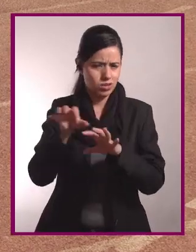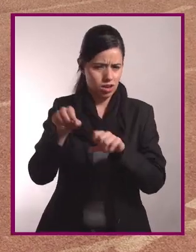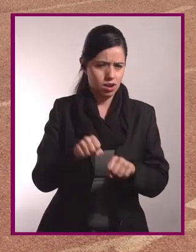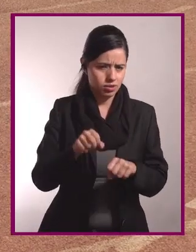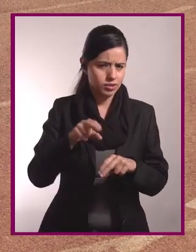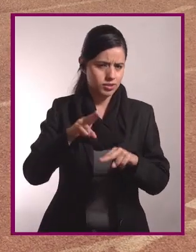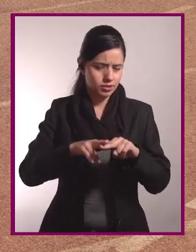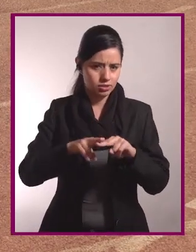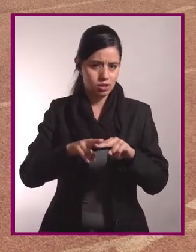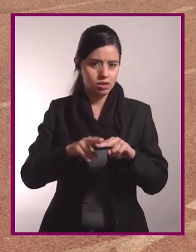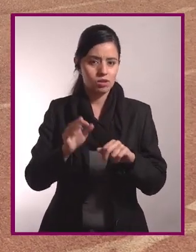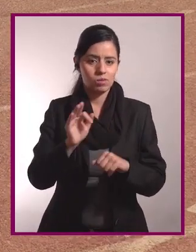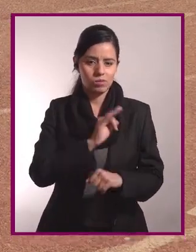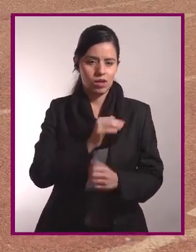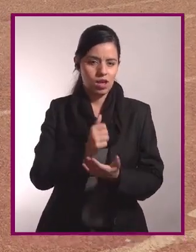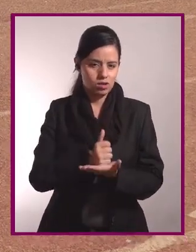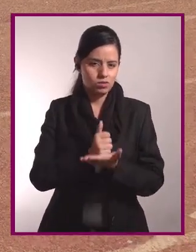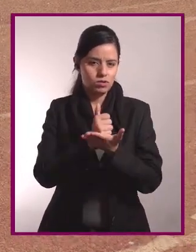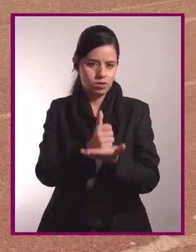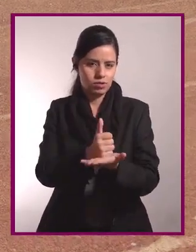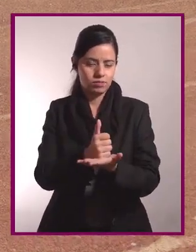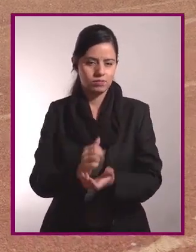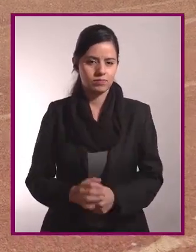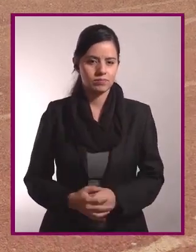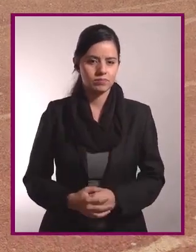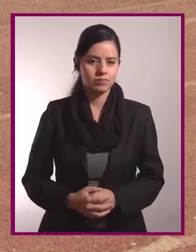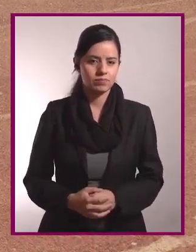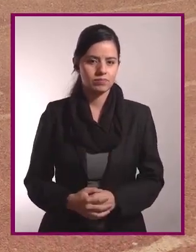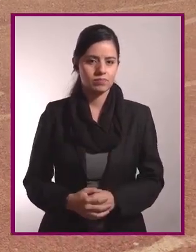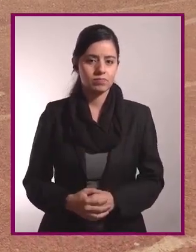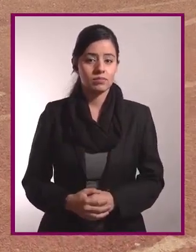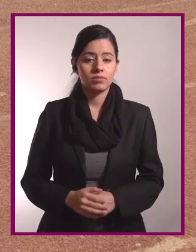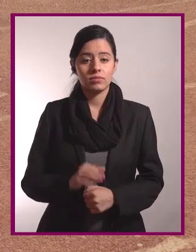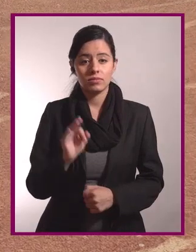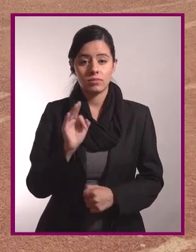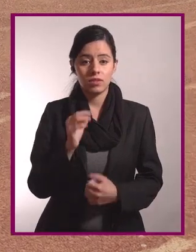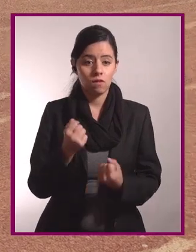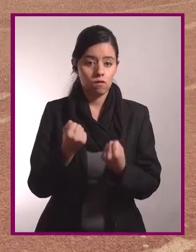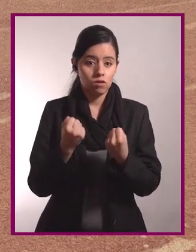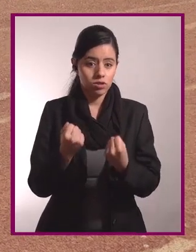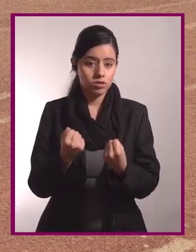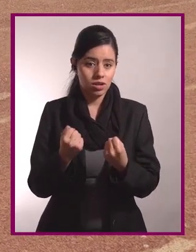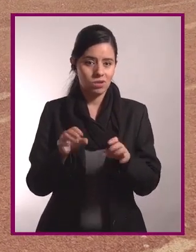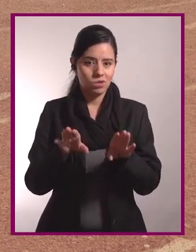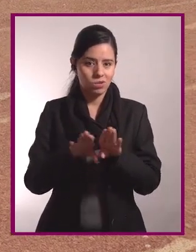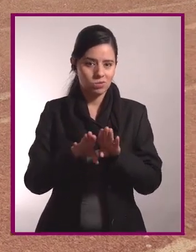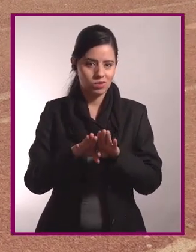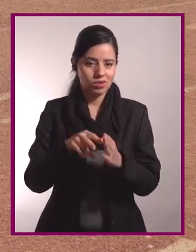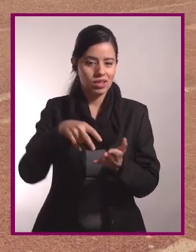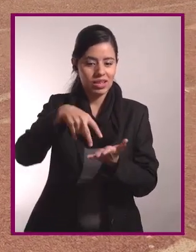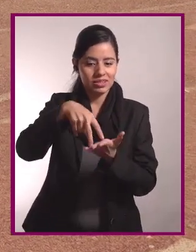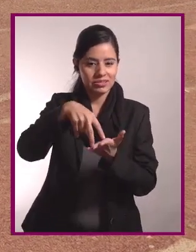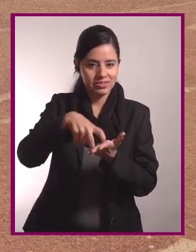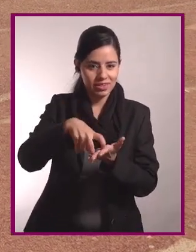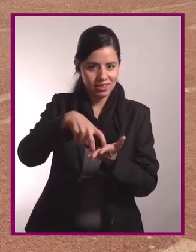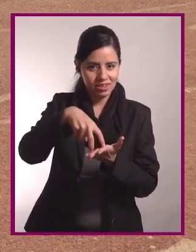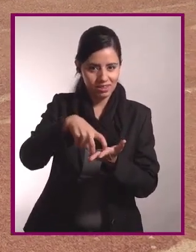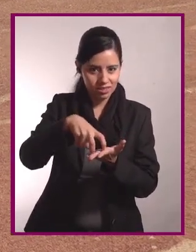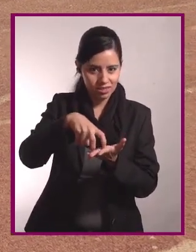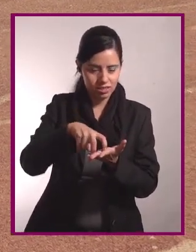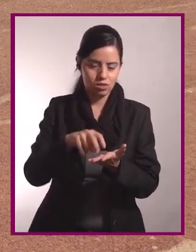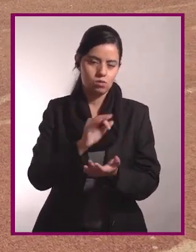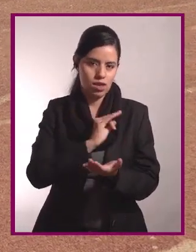silla en su casa. Agarren una silla, jálenla, para tener un poco de soporte al hacer un poco de fuerza